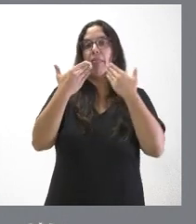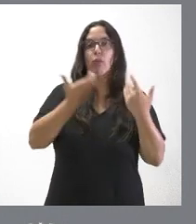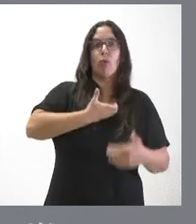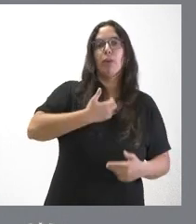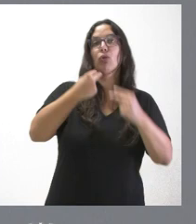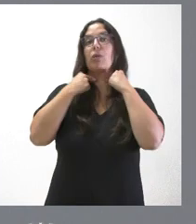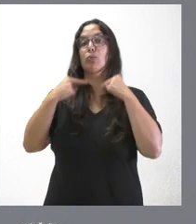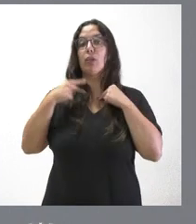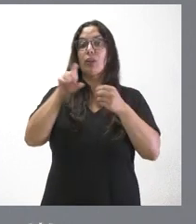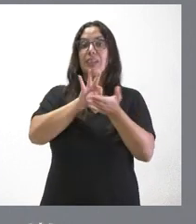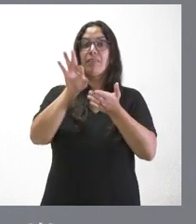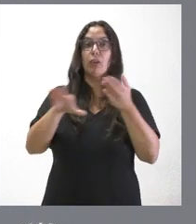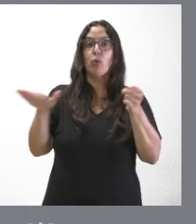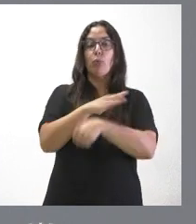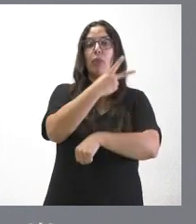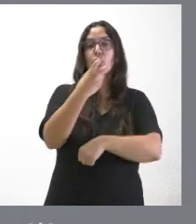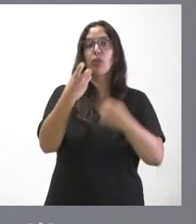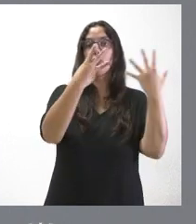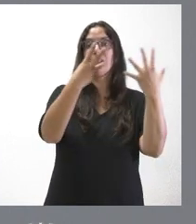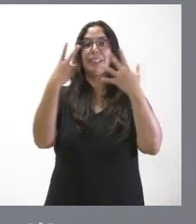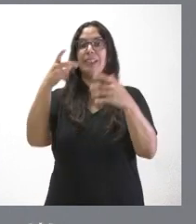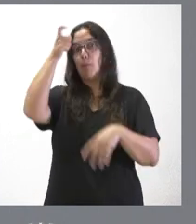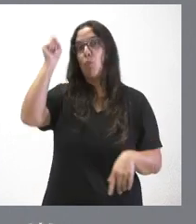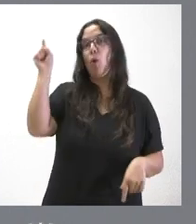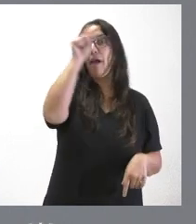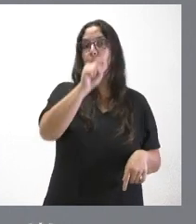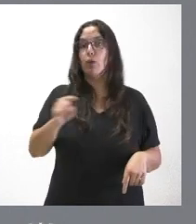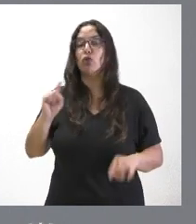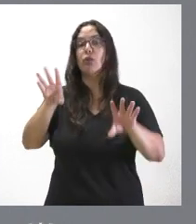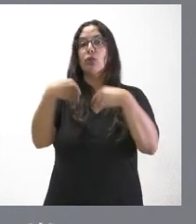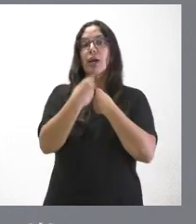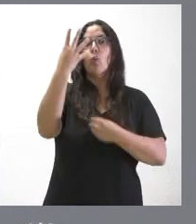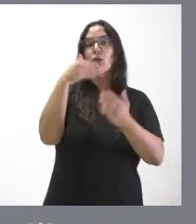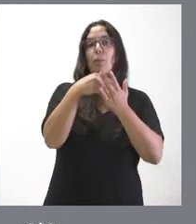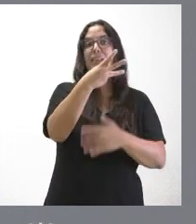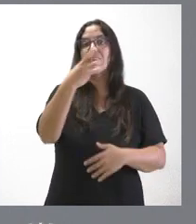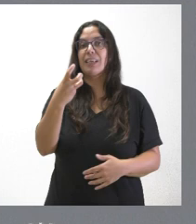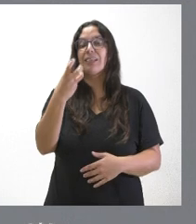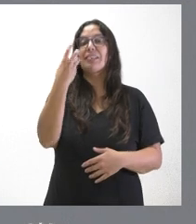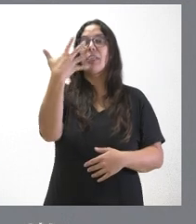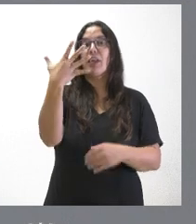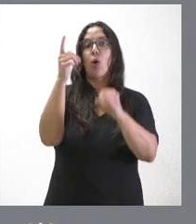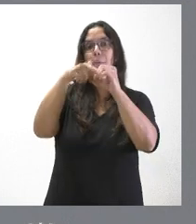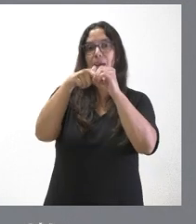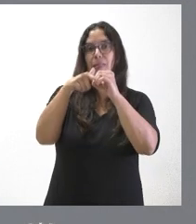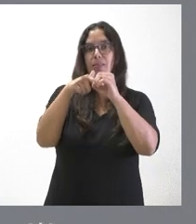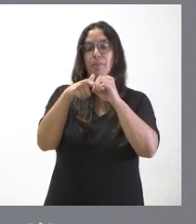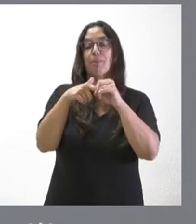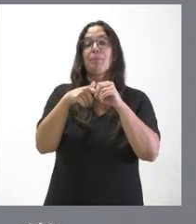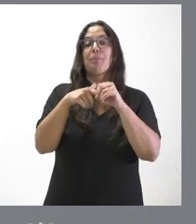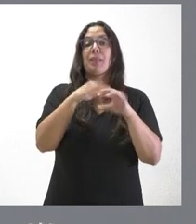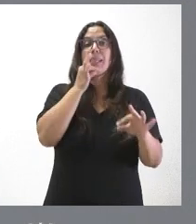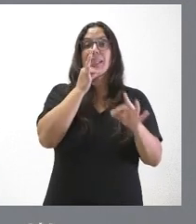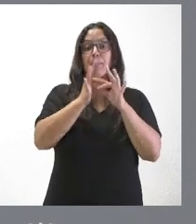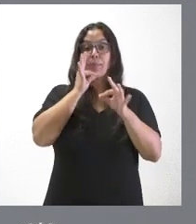servicio llega a 287 municipios para 4.305 plazas ofertadas. Desde septiembre